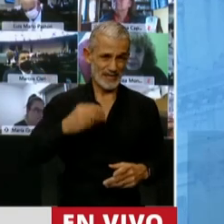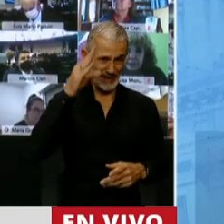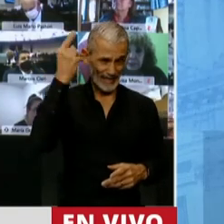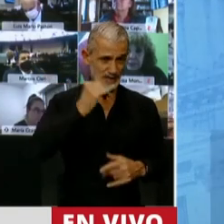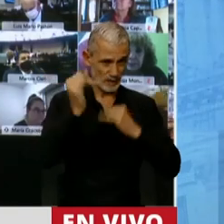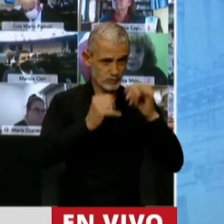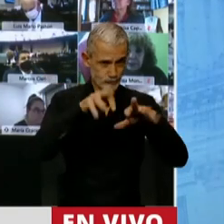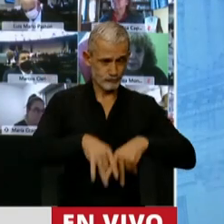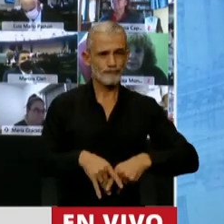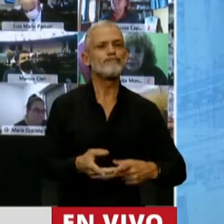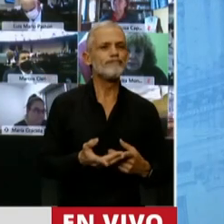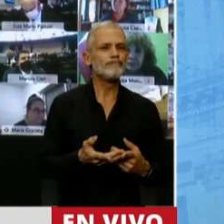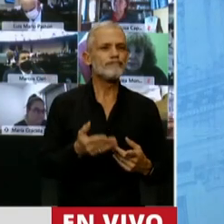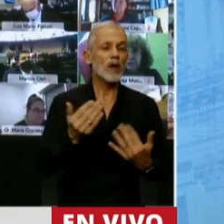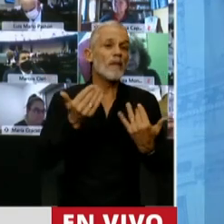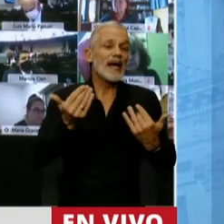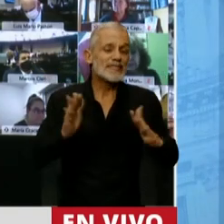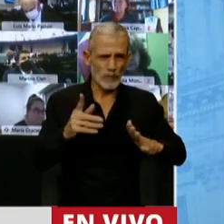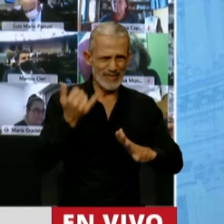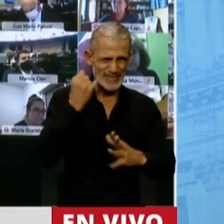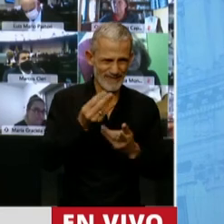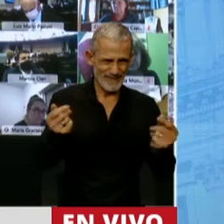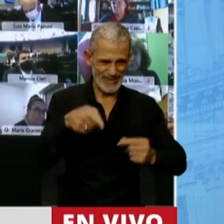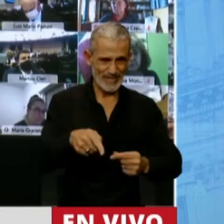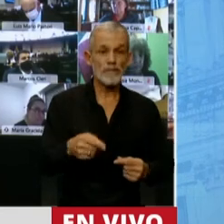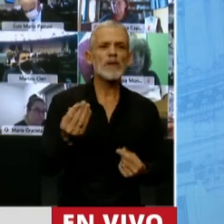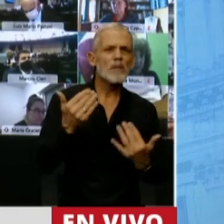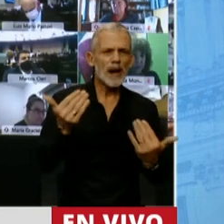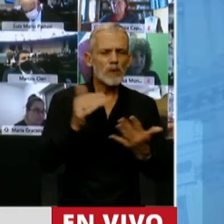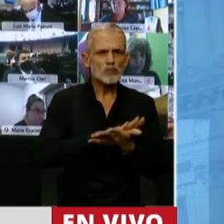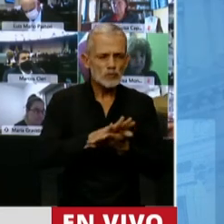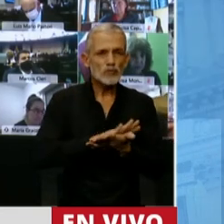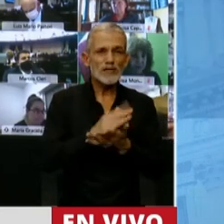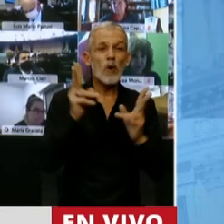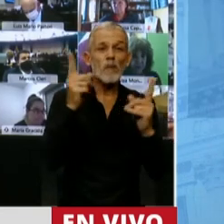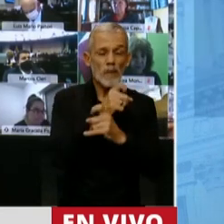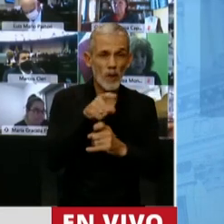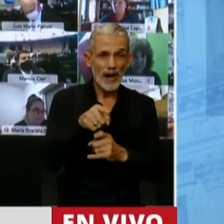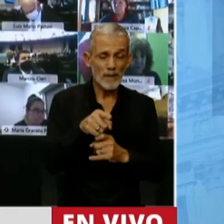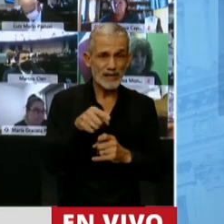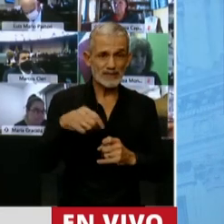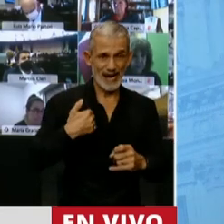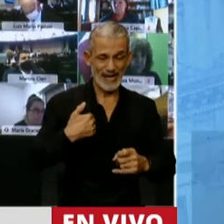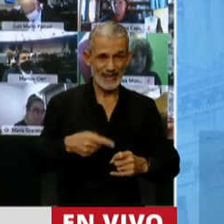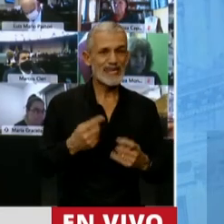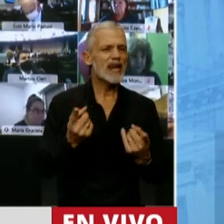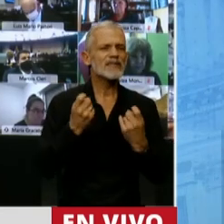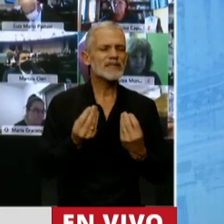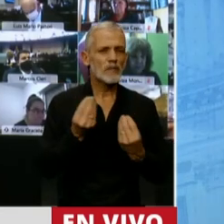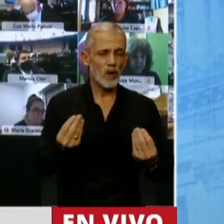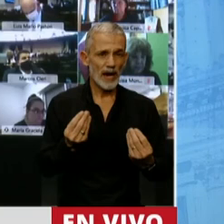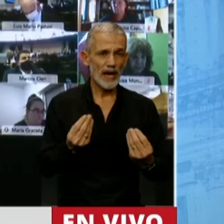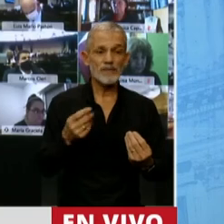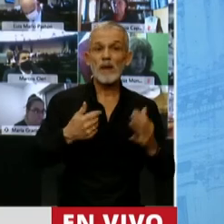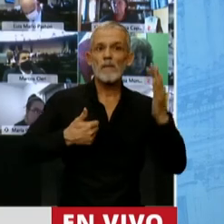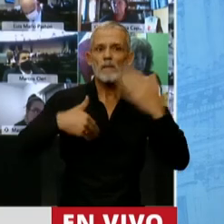Pero para que eso sea posible, y cierro, Presidente, para poder resolver esos problemas estructurales, necesitamos que por lo